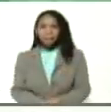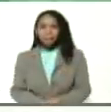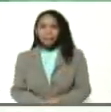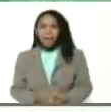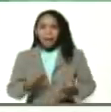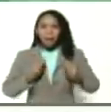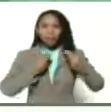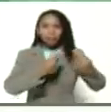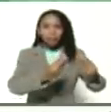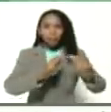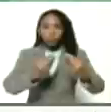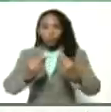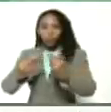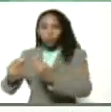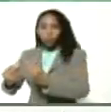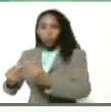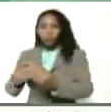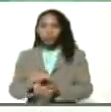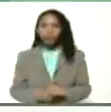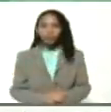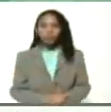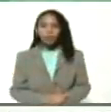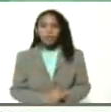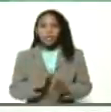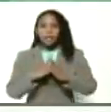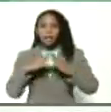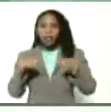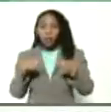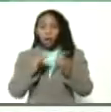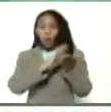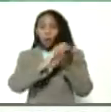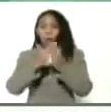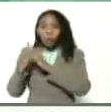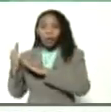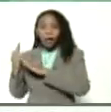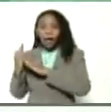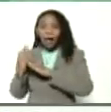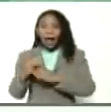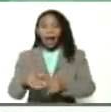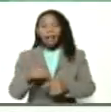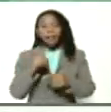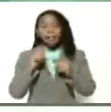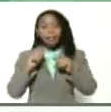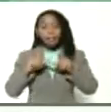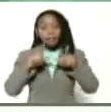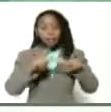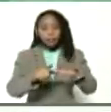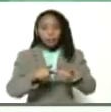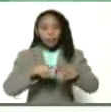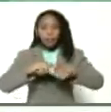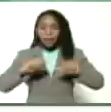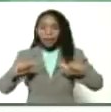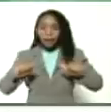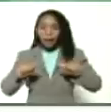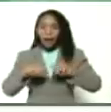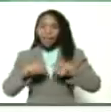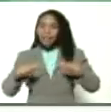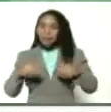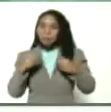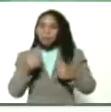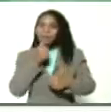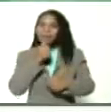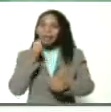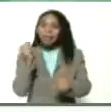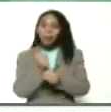entregándole a Carlos Cruzco y a toda la comunidad el título de su tierra. La tierra para quien la